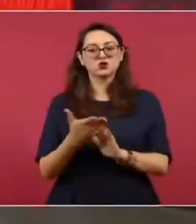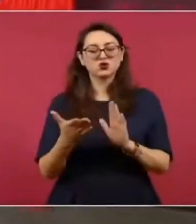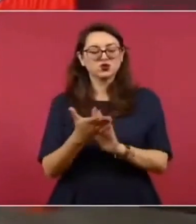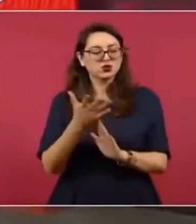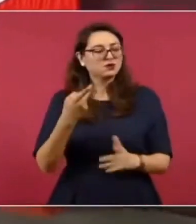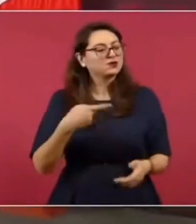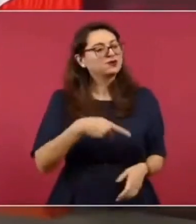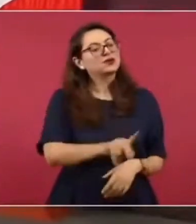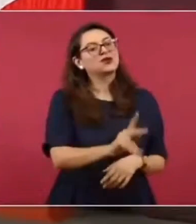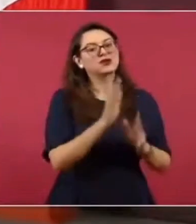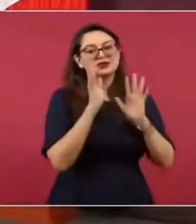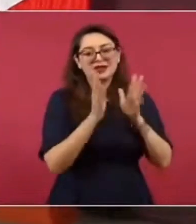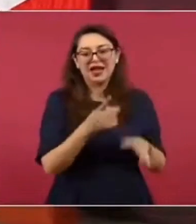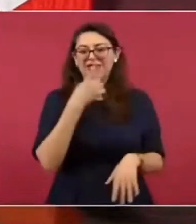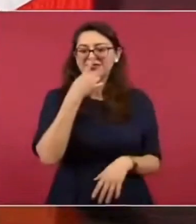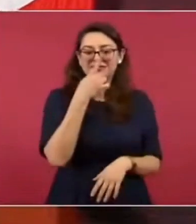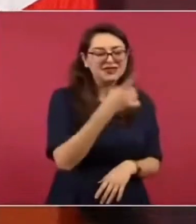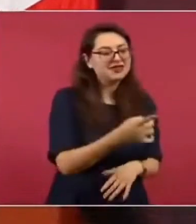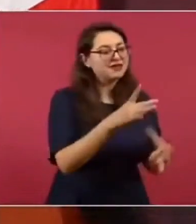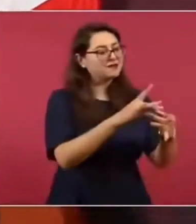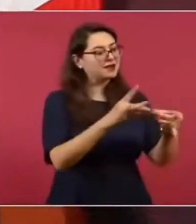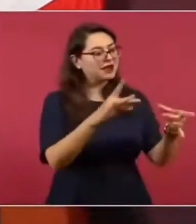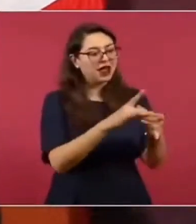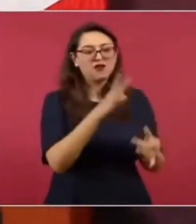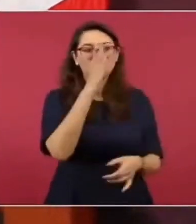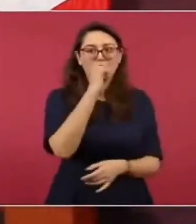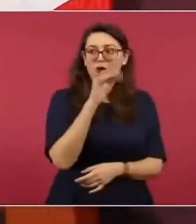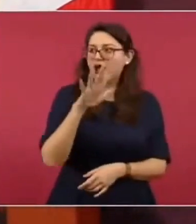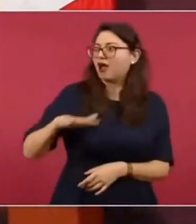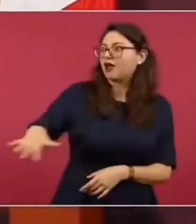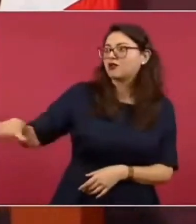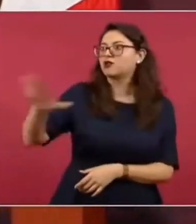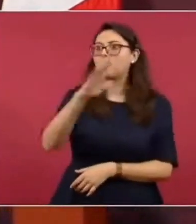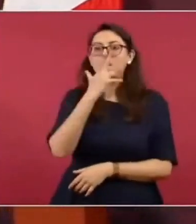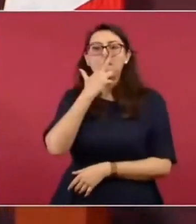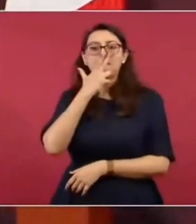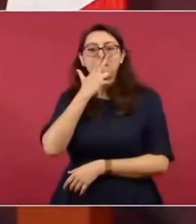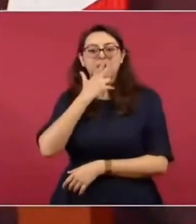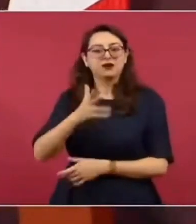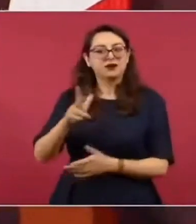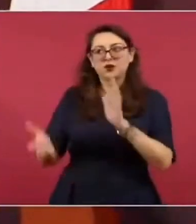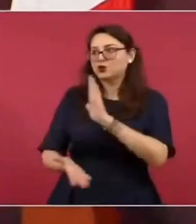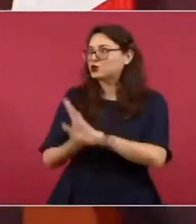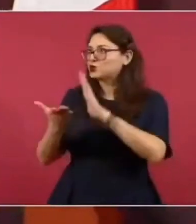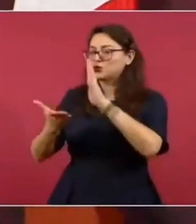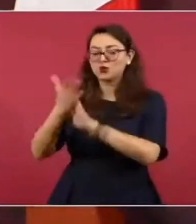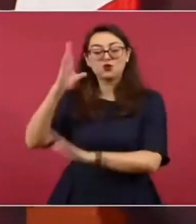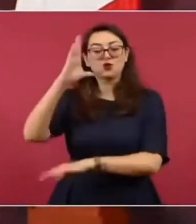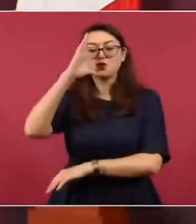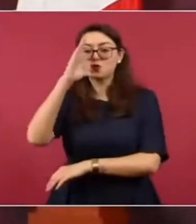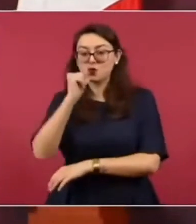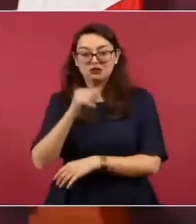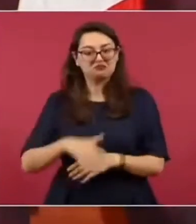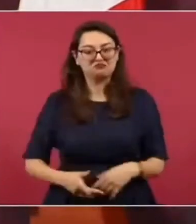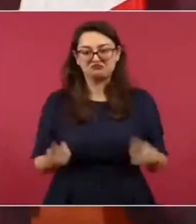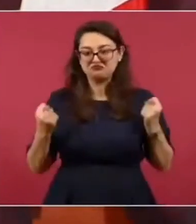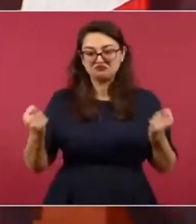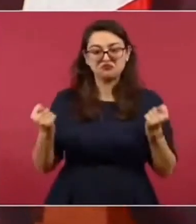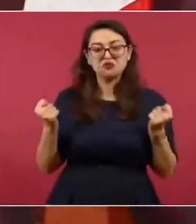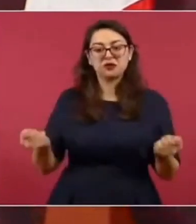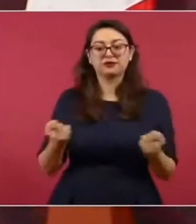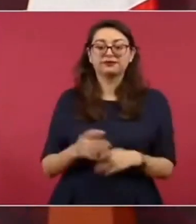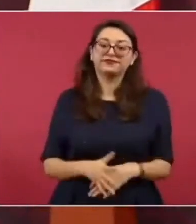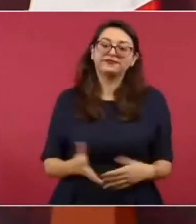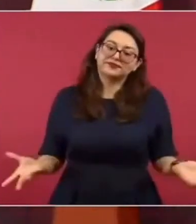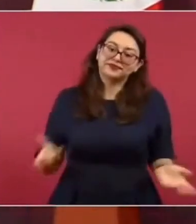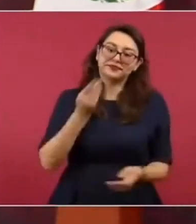legalmente una prohibición, pues tuvimos que movilizar a